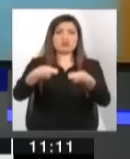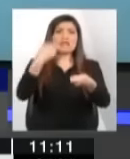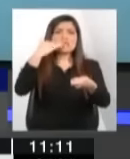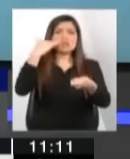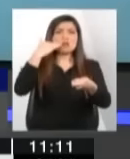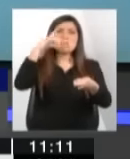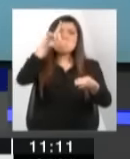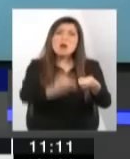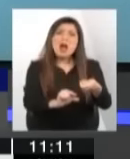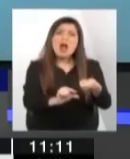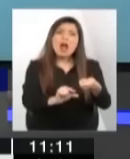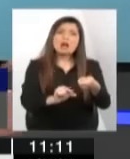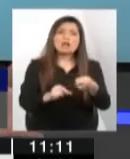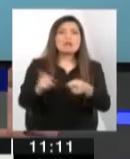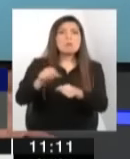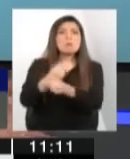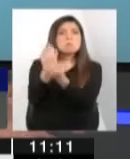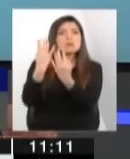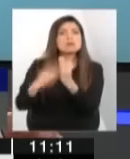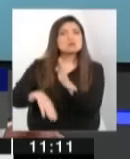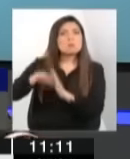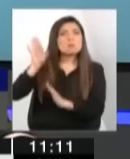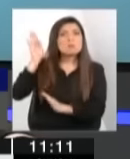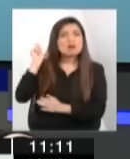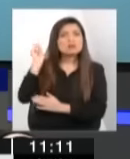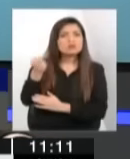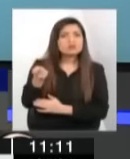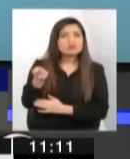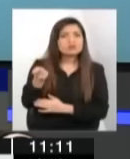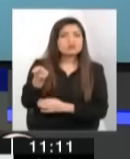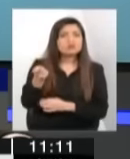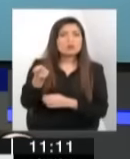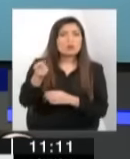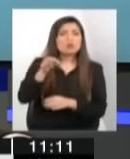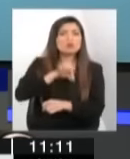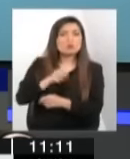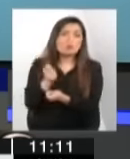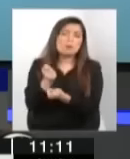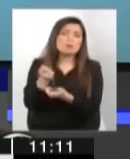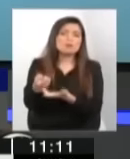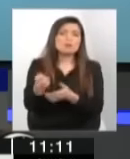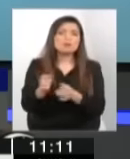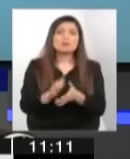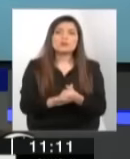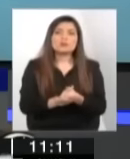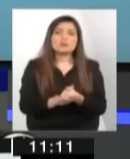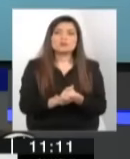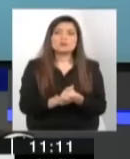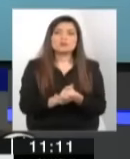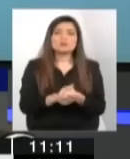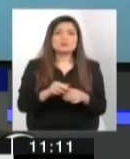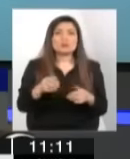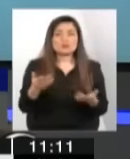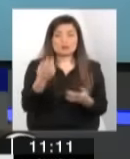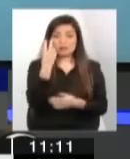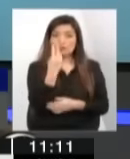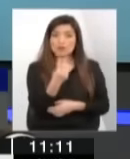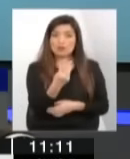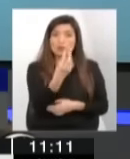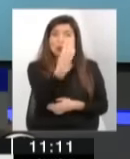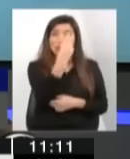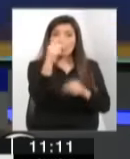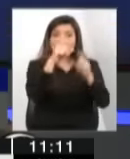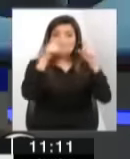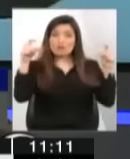Esto no quiere decir que tenemos a los presos, castiguemos a con menos recursos. Veía en la página web del Sename que salía USS